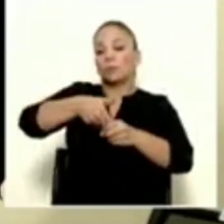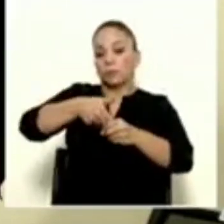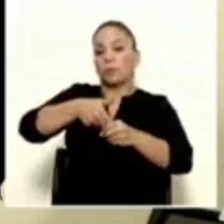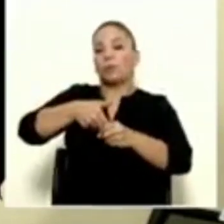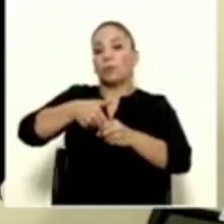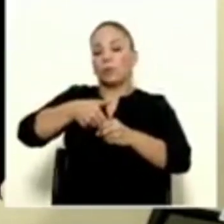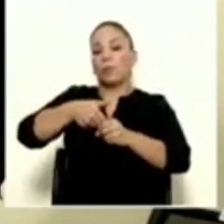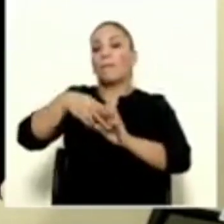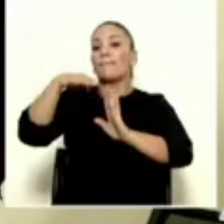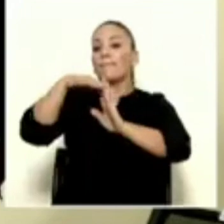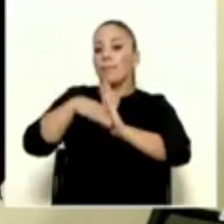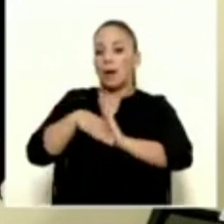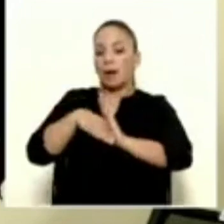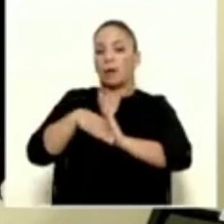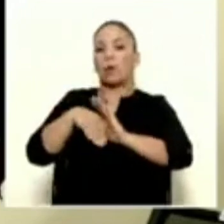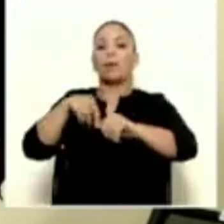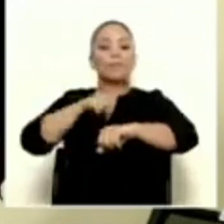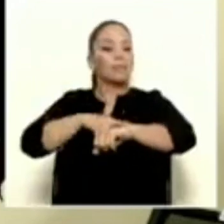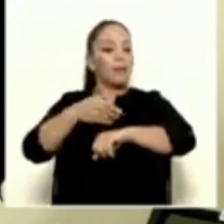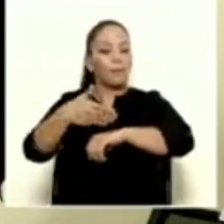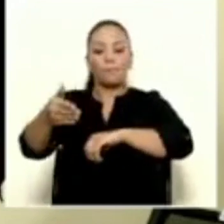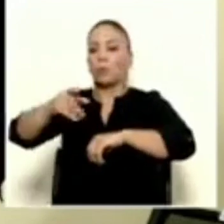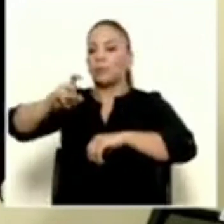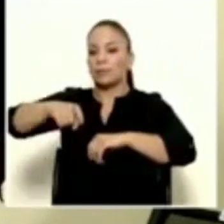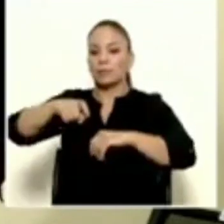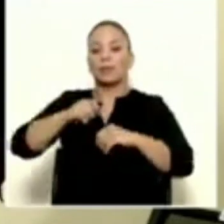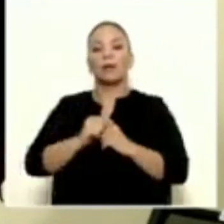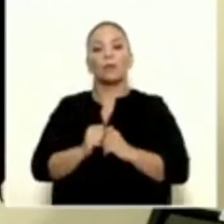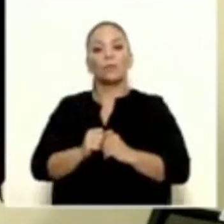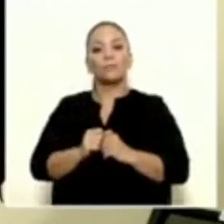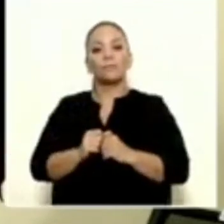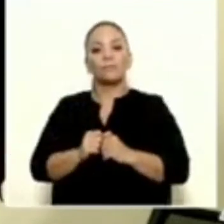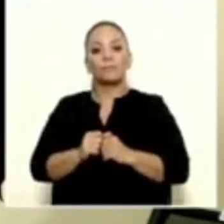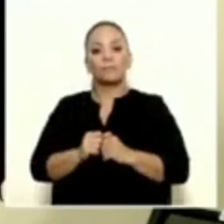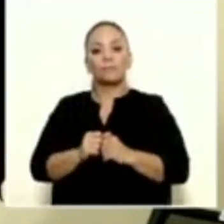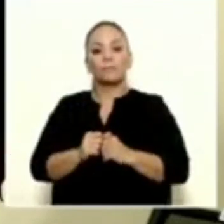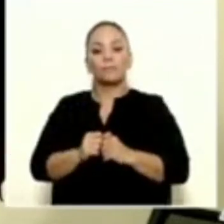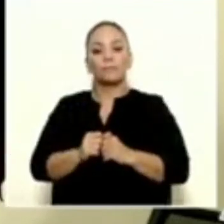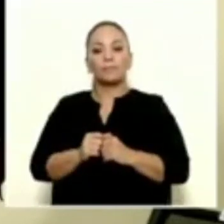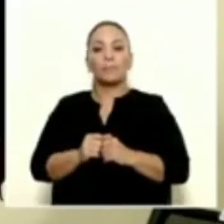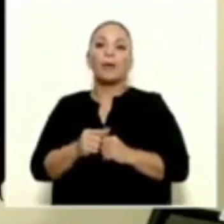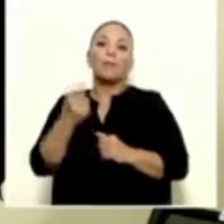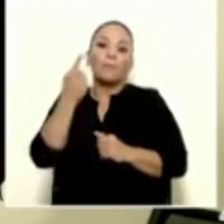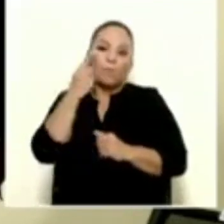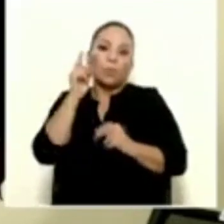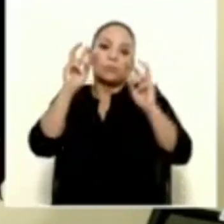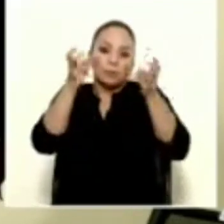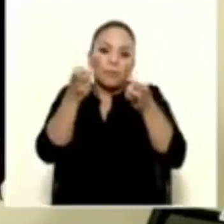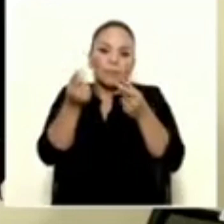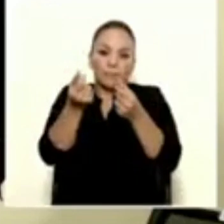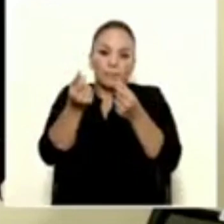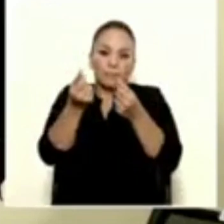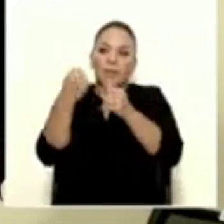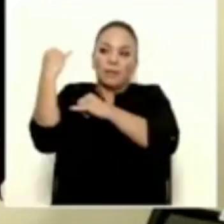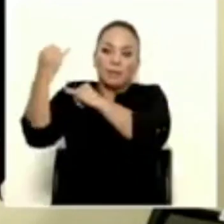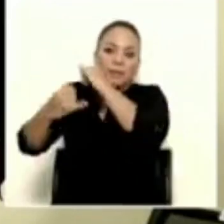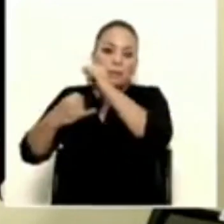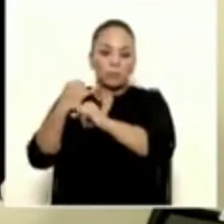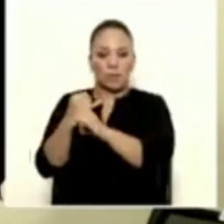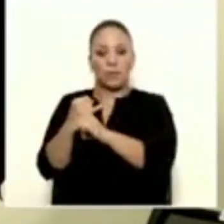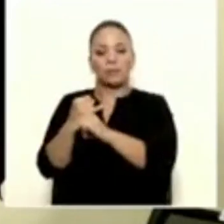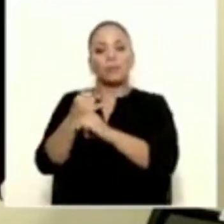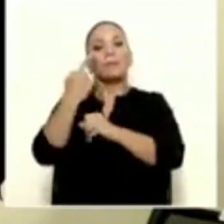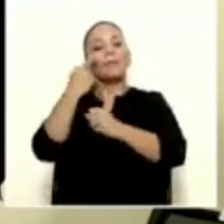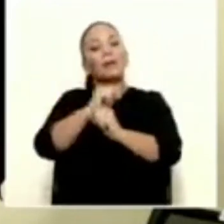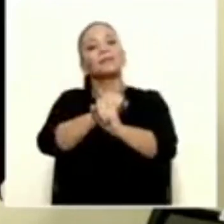por el periodo que sea necesario en vista de la dinámica de precios internacionales para